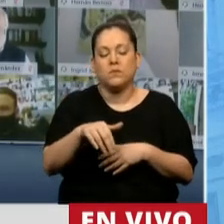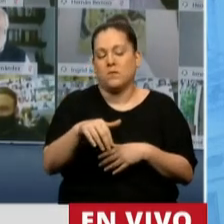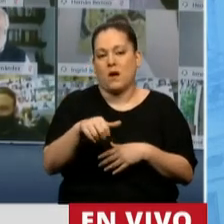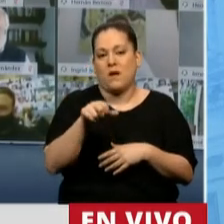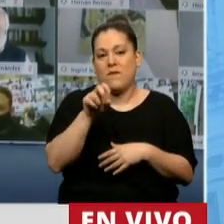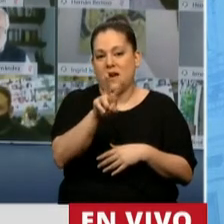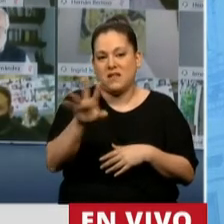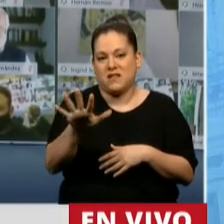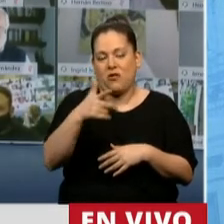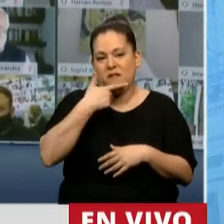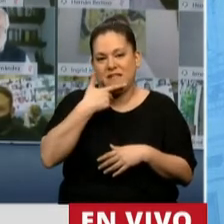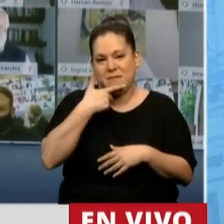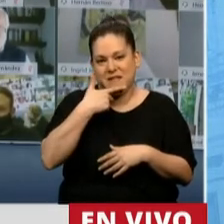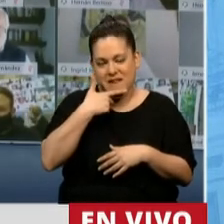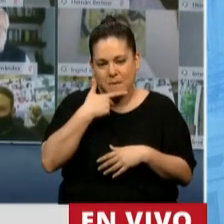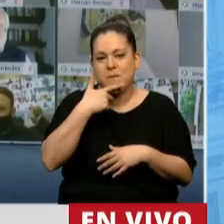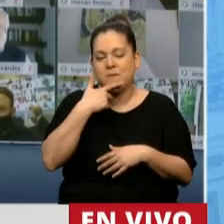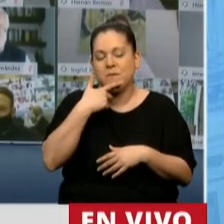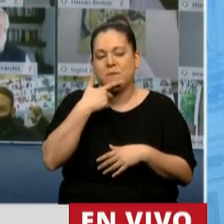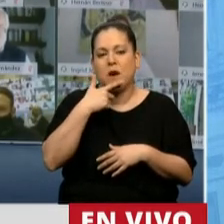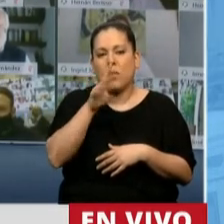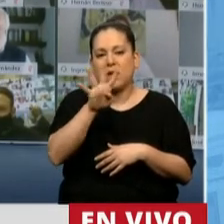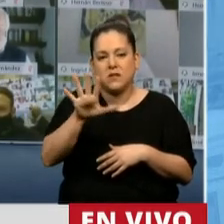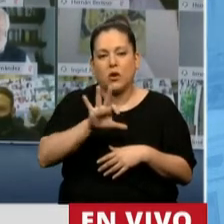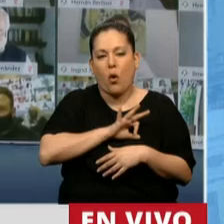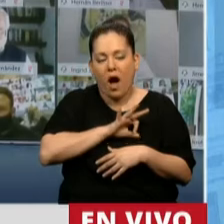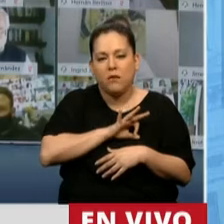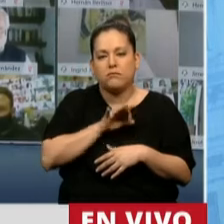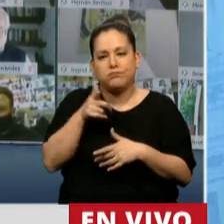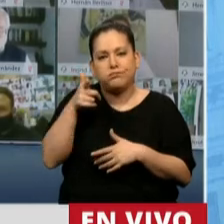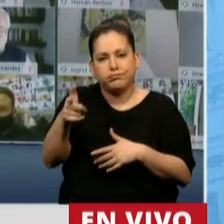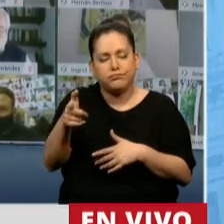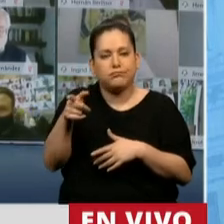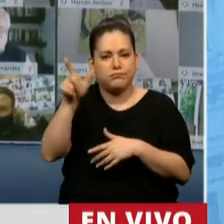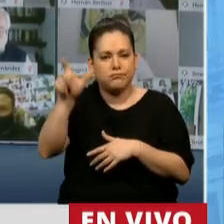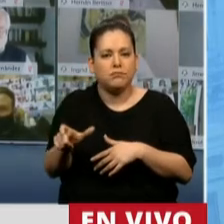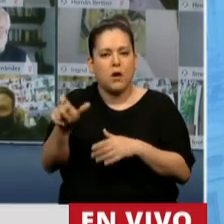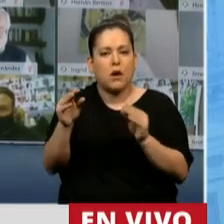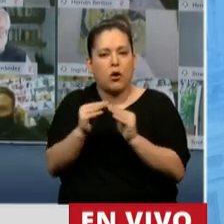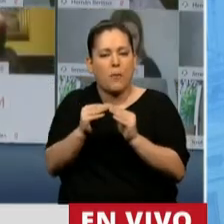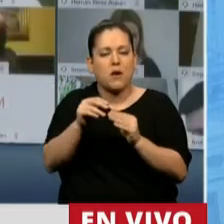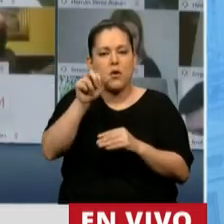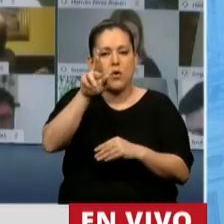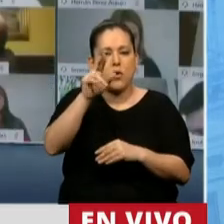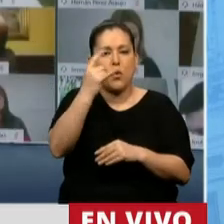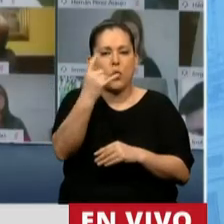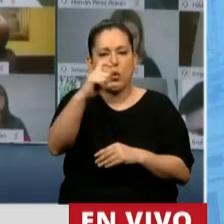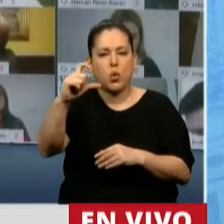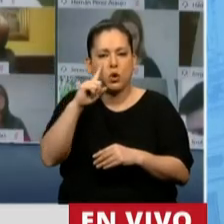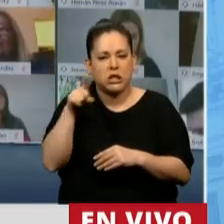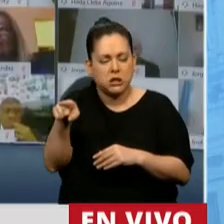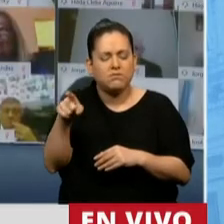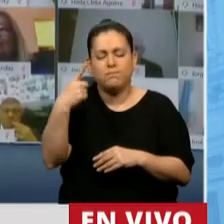se conmemoran 47 años del asesinato del compañero José Ignacio Rucci, destacado dirigente